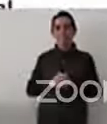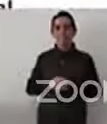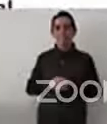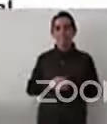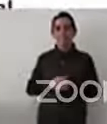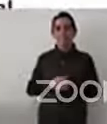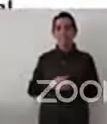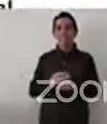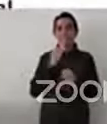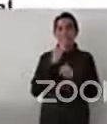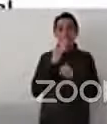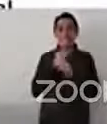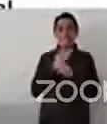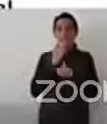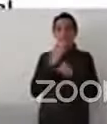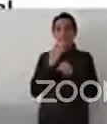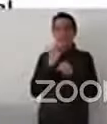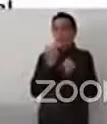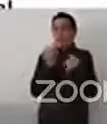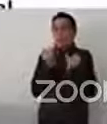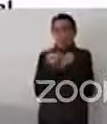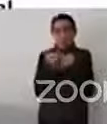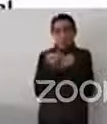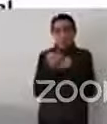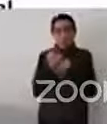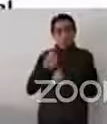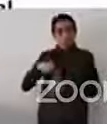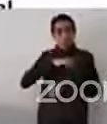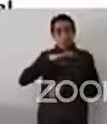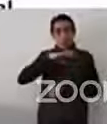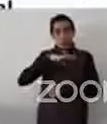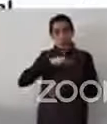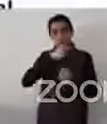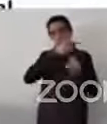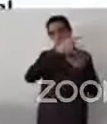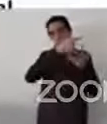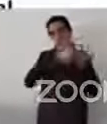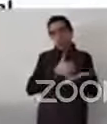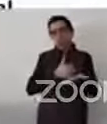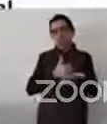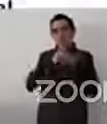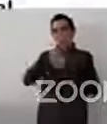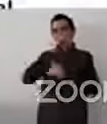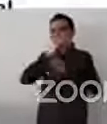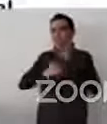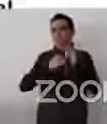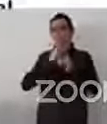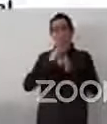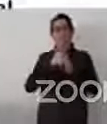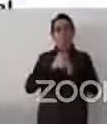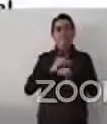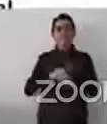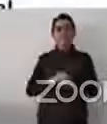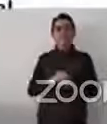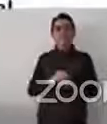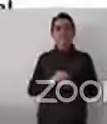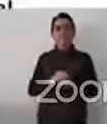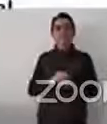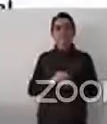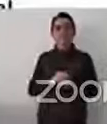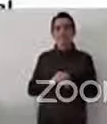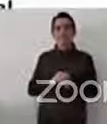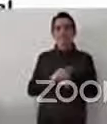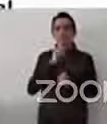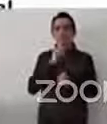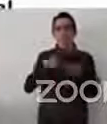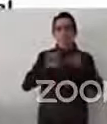internacionales, al igual que les mencioné, es el marco de, digamos, el núcleo duro de los derechos humanos, que